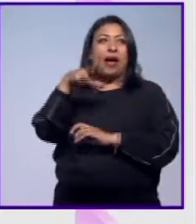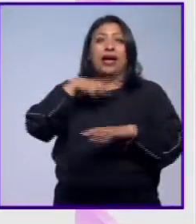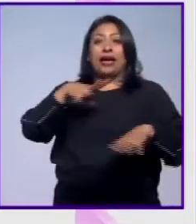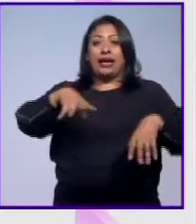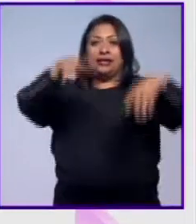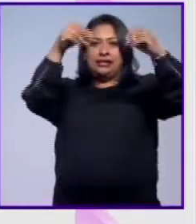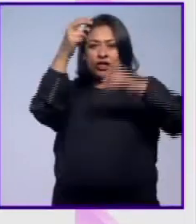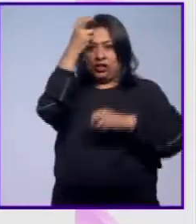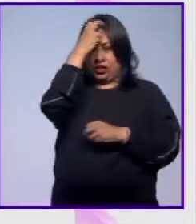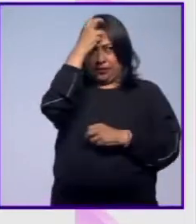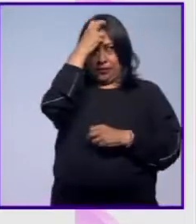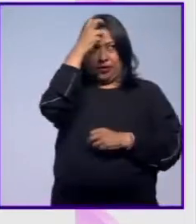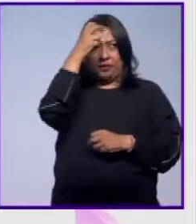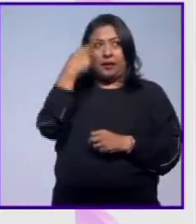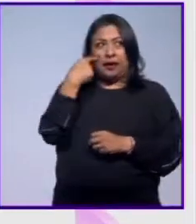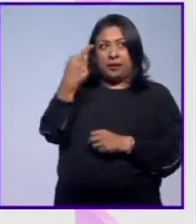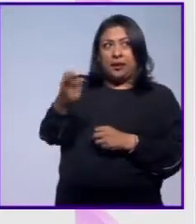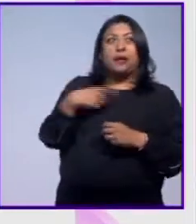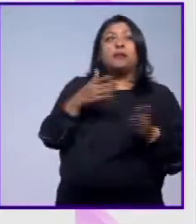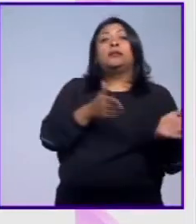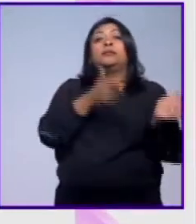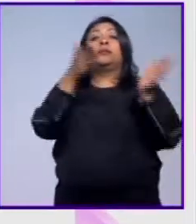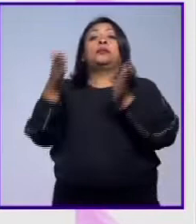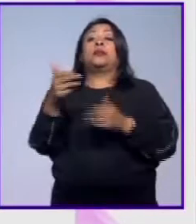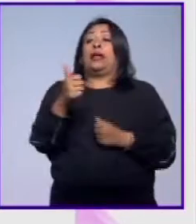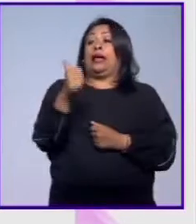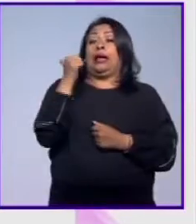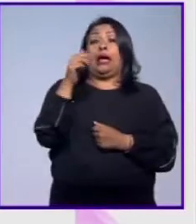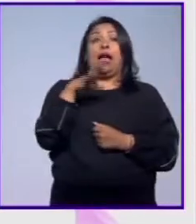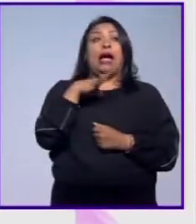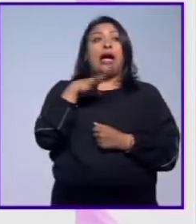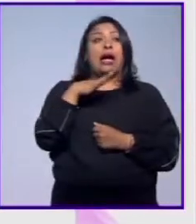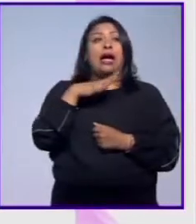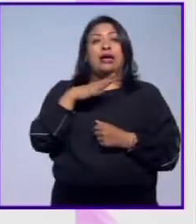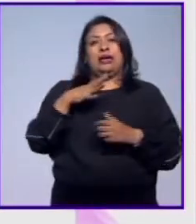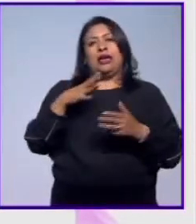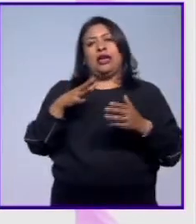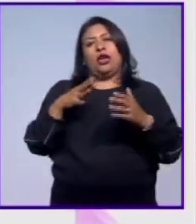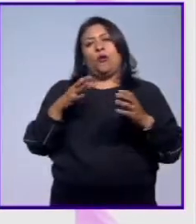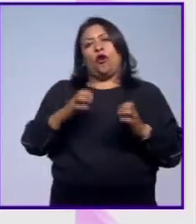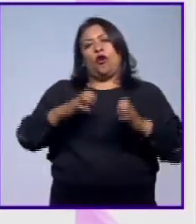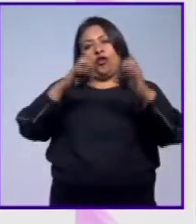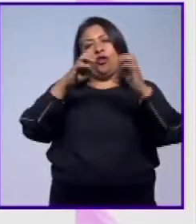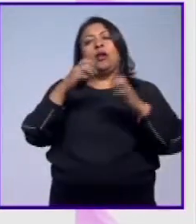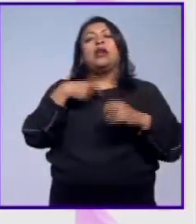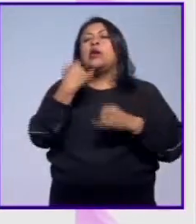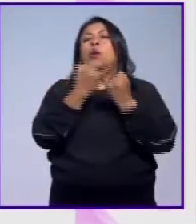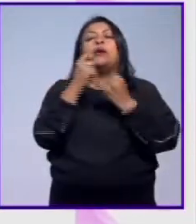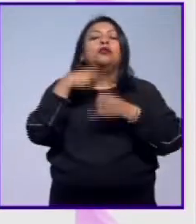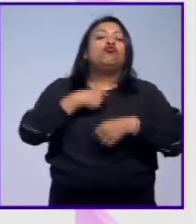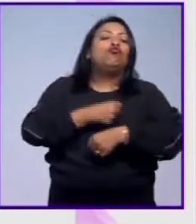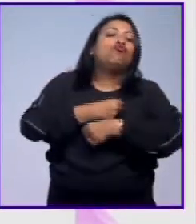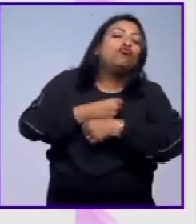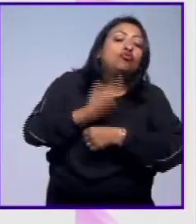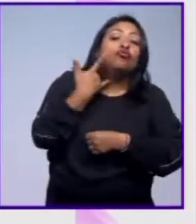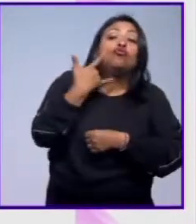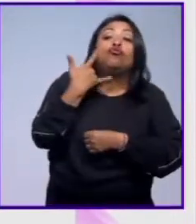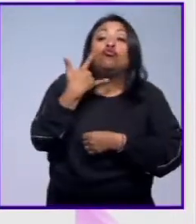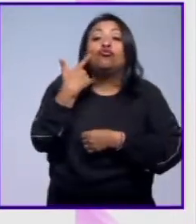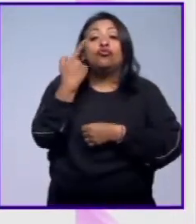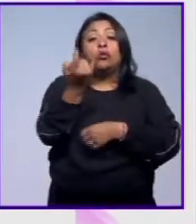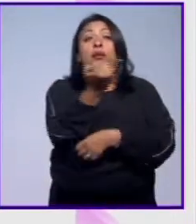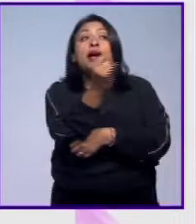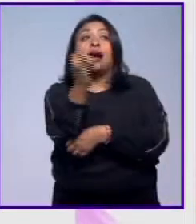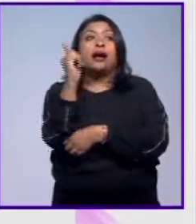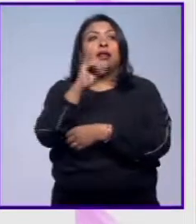de Chapultepec. Bueno, Laura, ahí tienes también el torreón. aquí, bueno, acá atrás de mí también es este torreón donde seguramente también se asomaba para disfrutar de estos